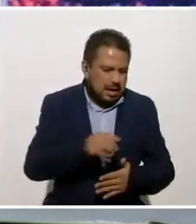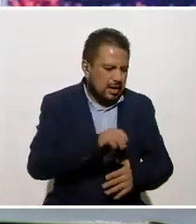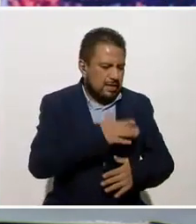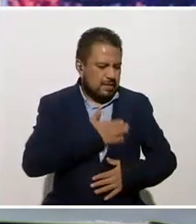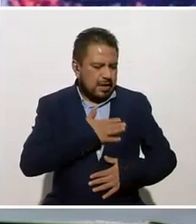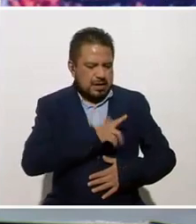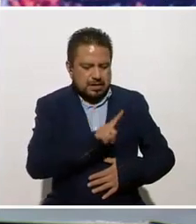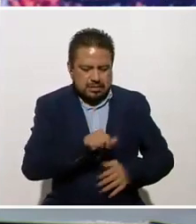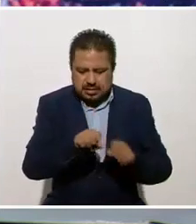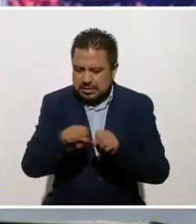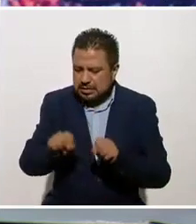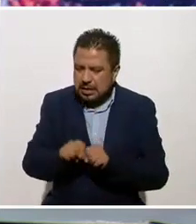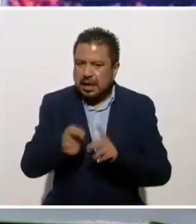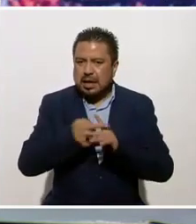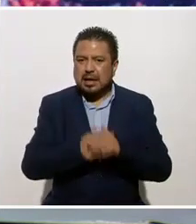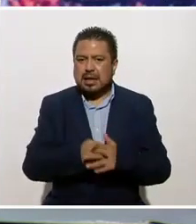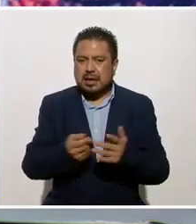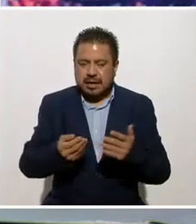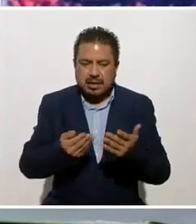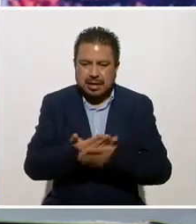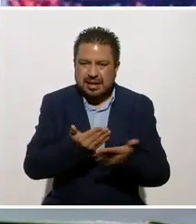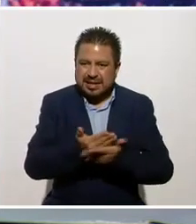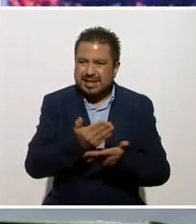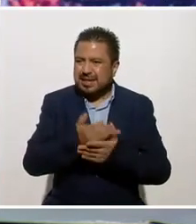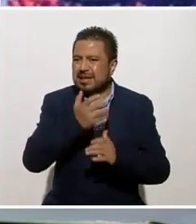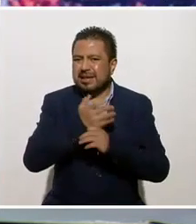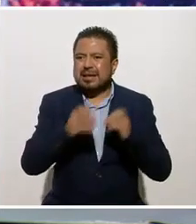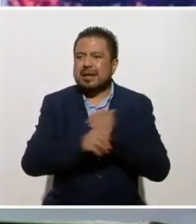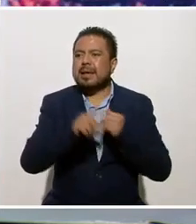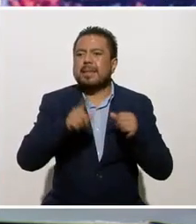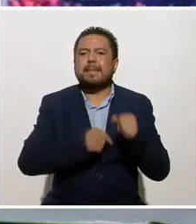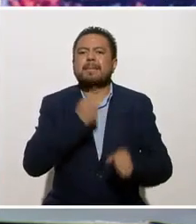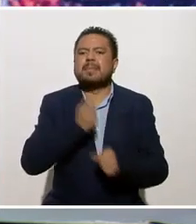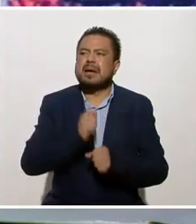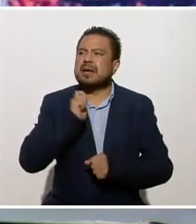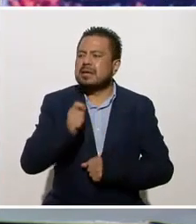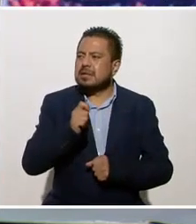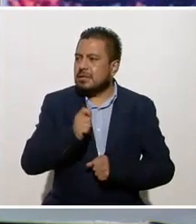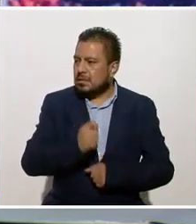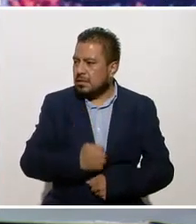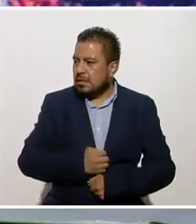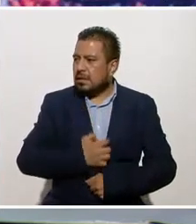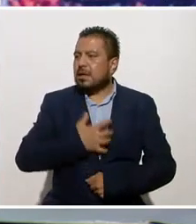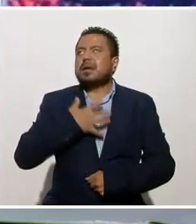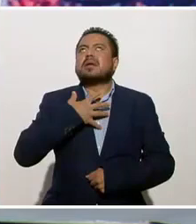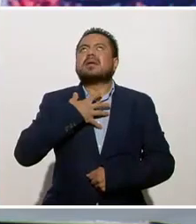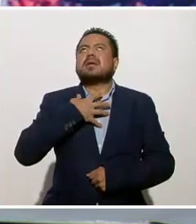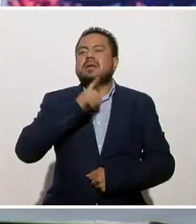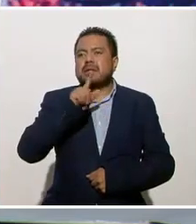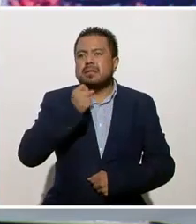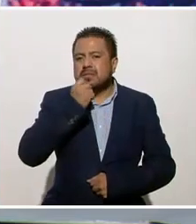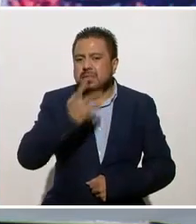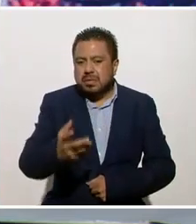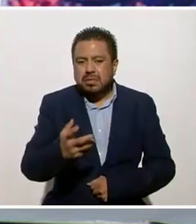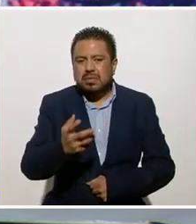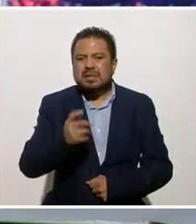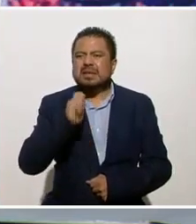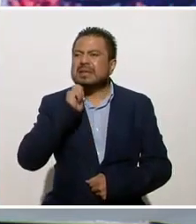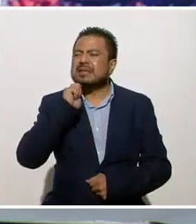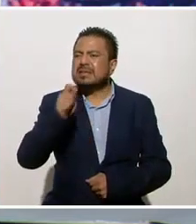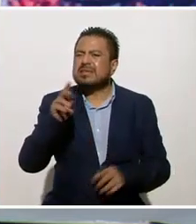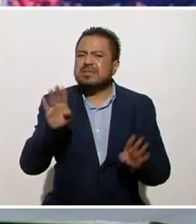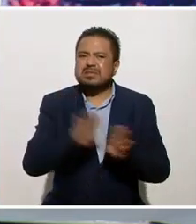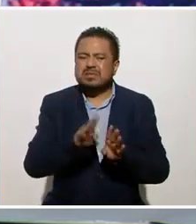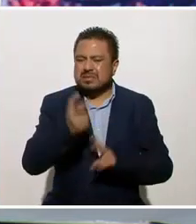Cuando tú entras en esa situación, lo primero es como si